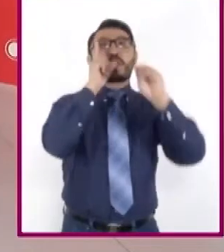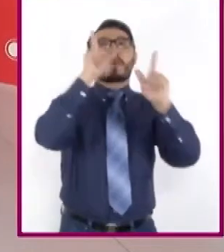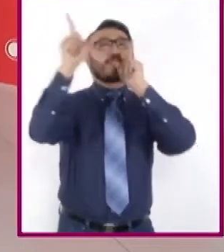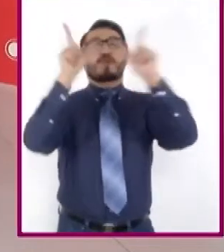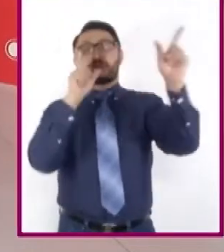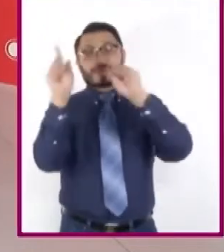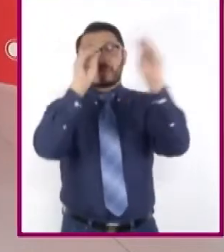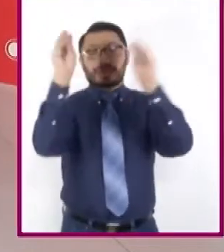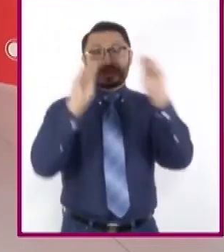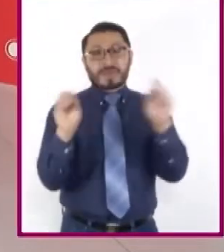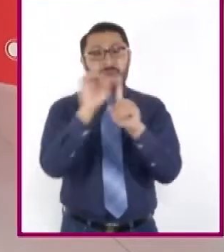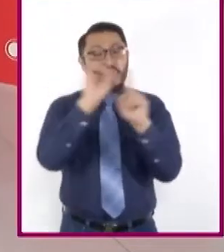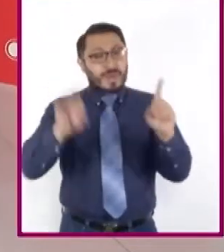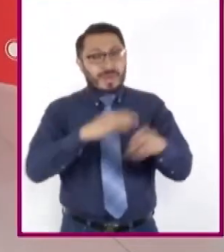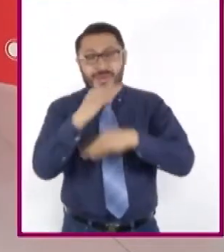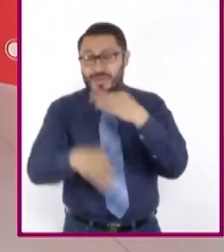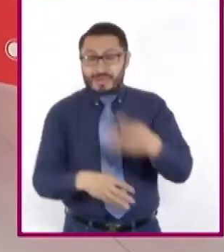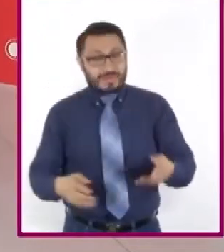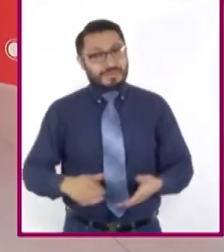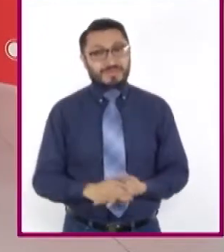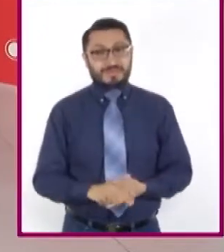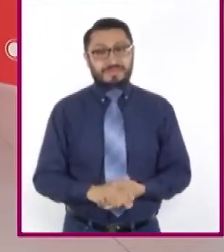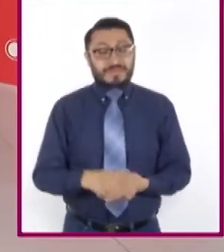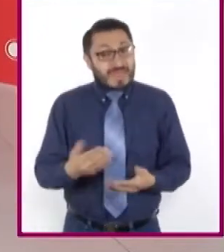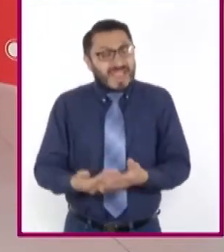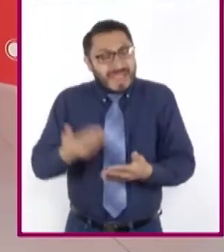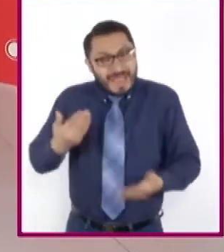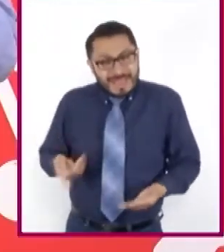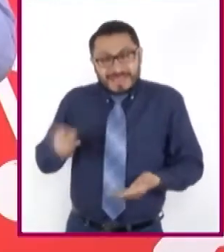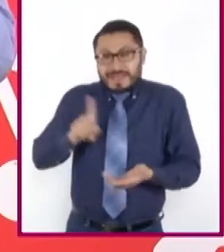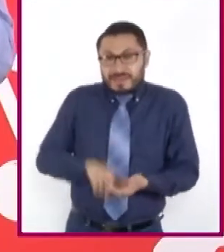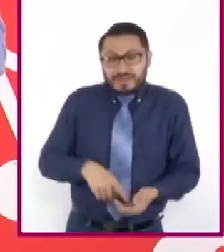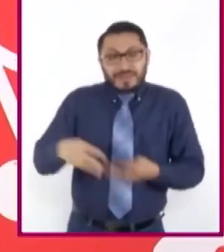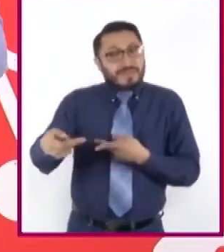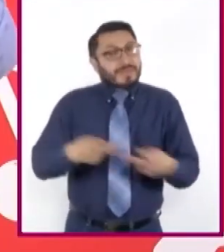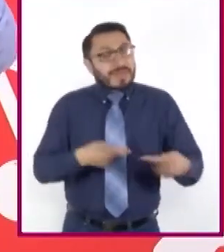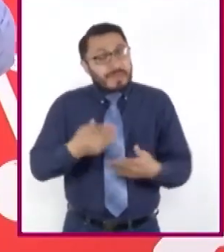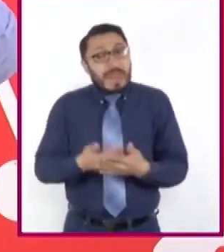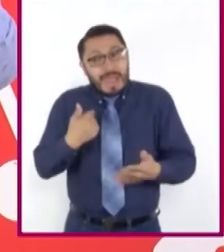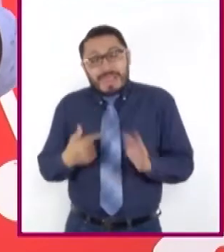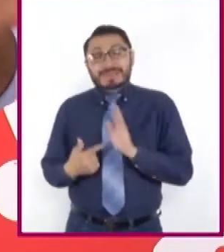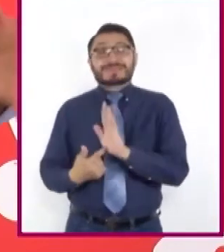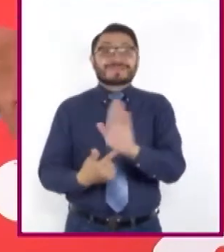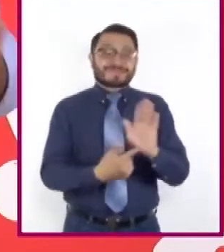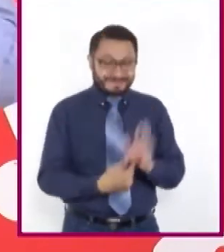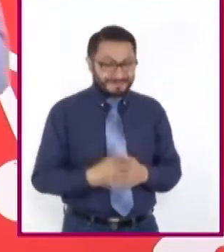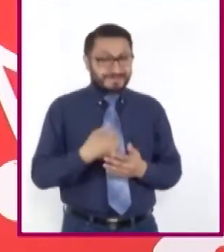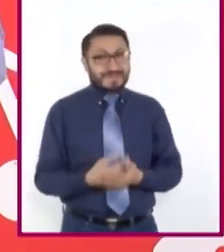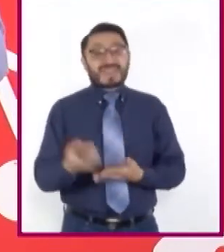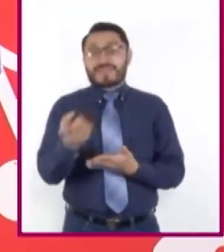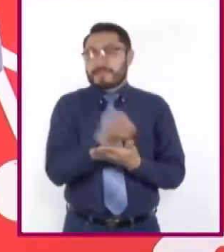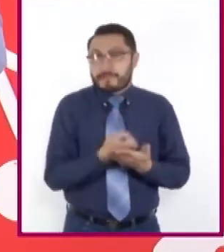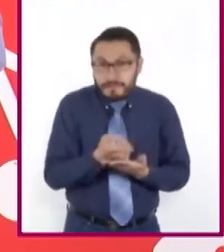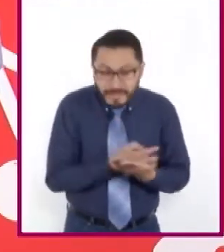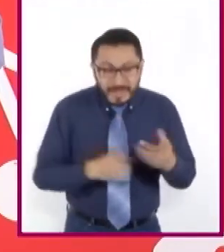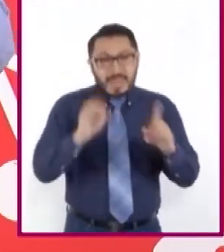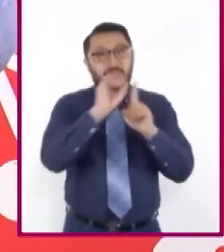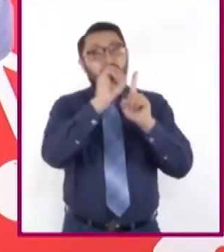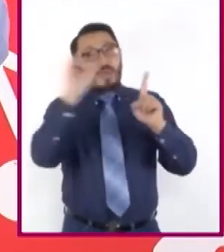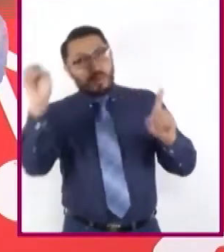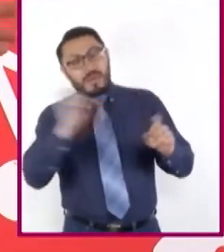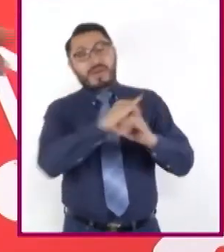montaje artístico tiene un proceso creativo antes de ser expuesto, desde el diseño, la investigación,